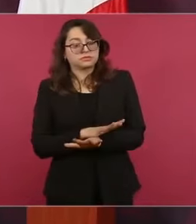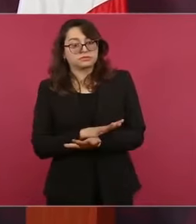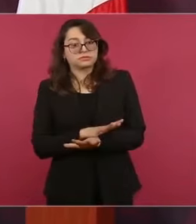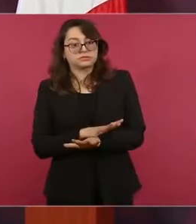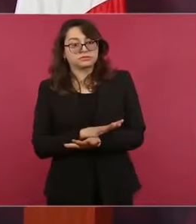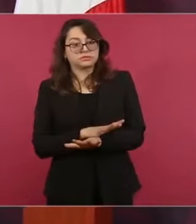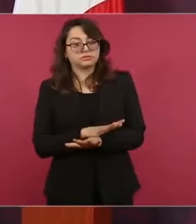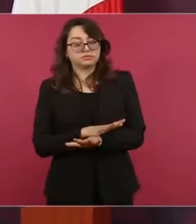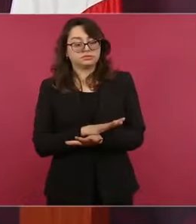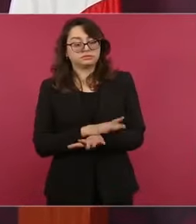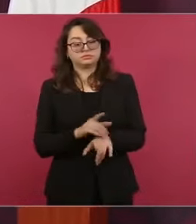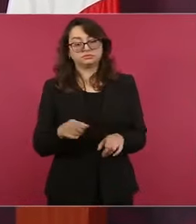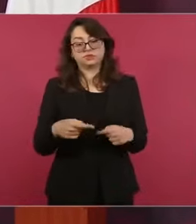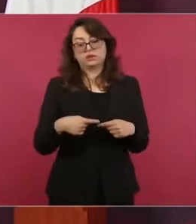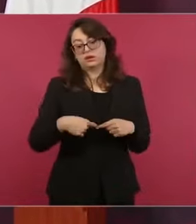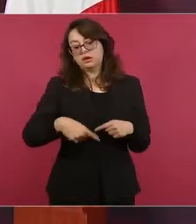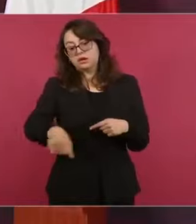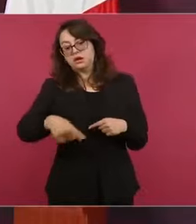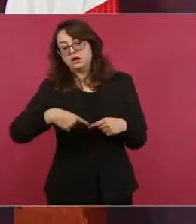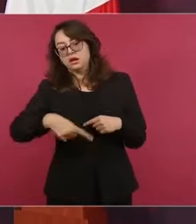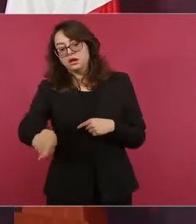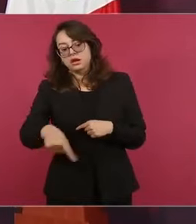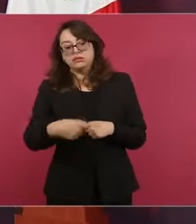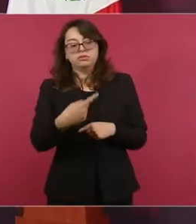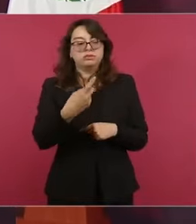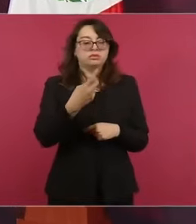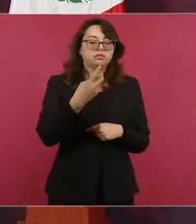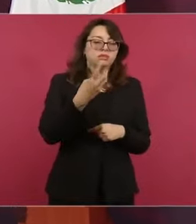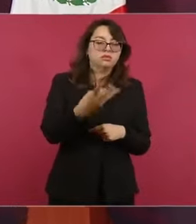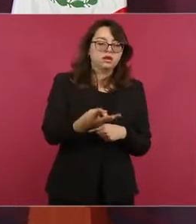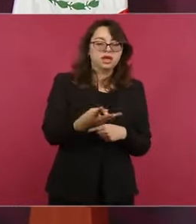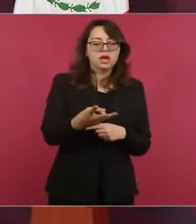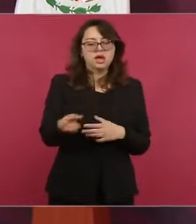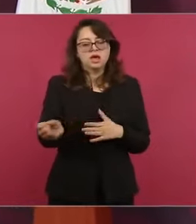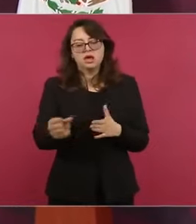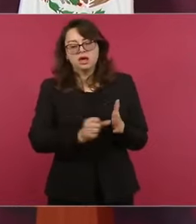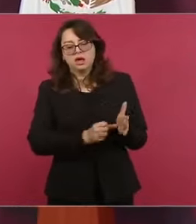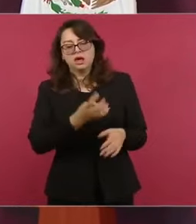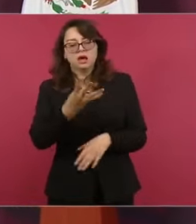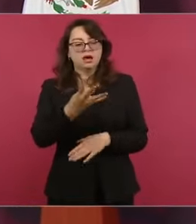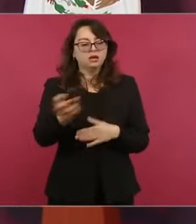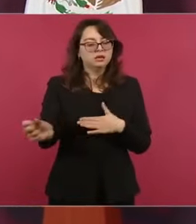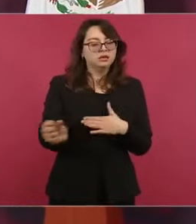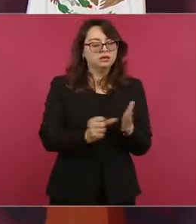Mientras se daba el cambio, o no habían policías, pues,